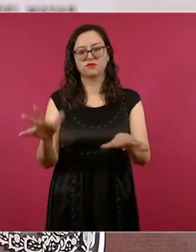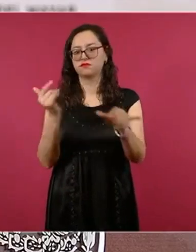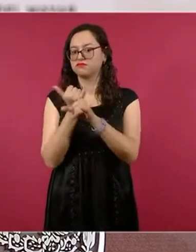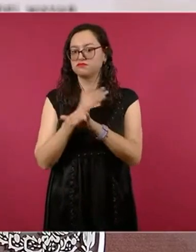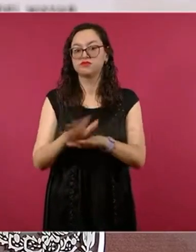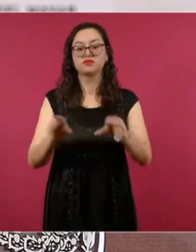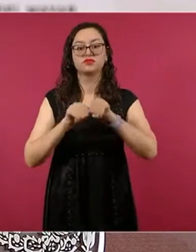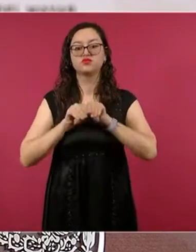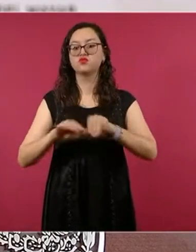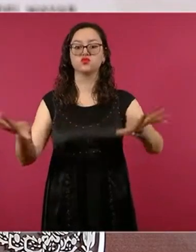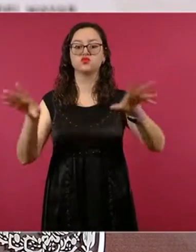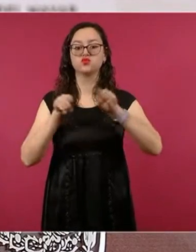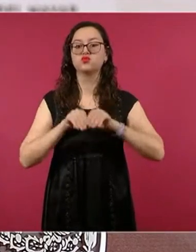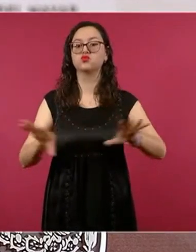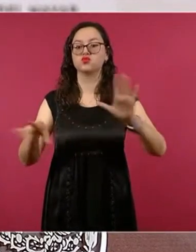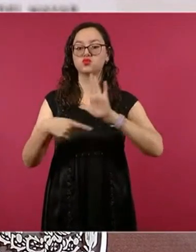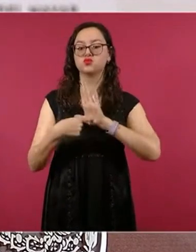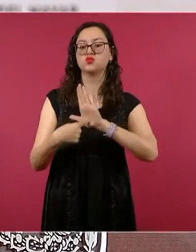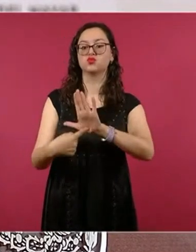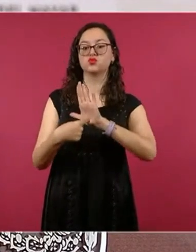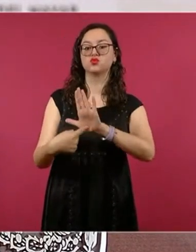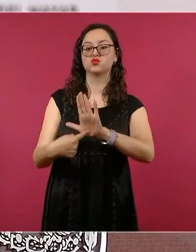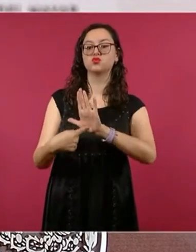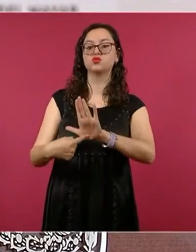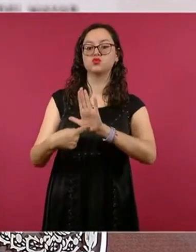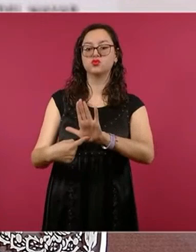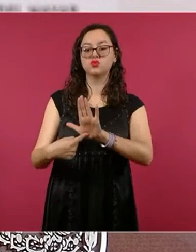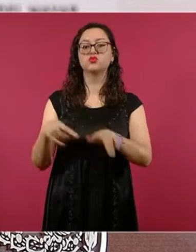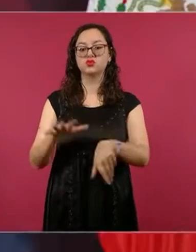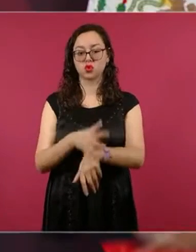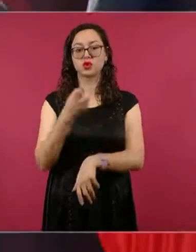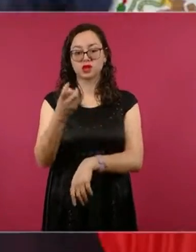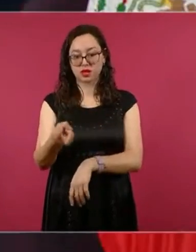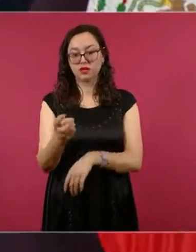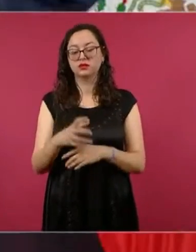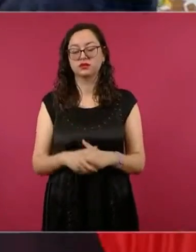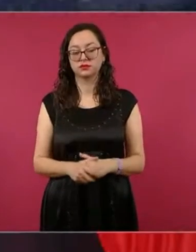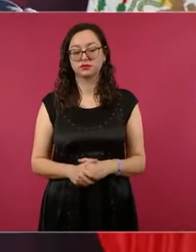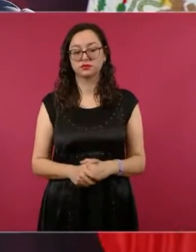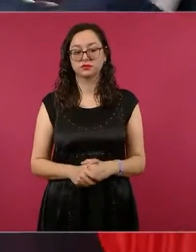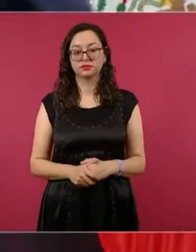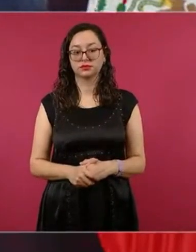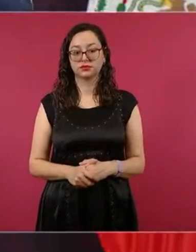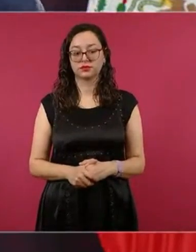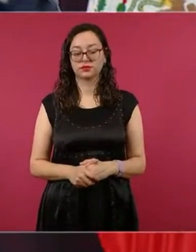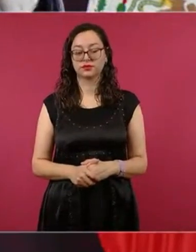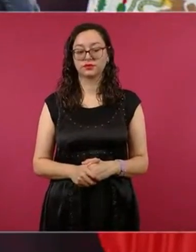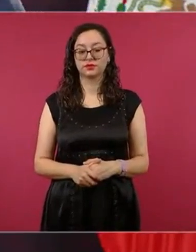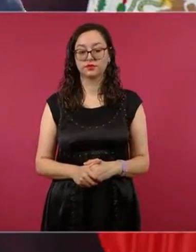No estemos pensando que si